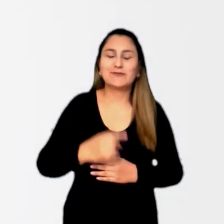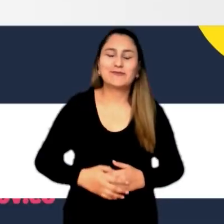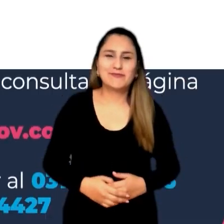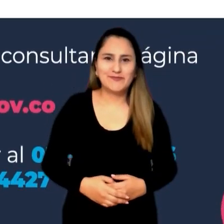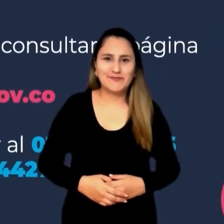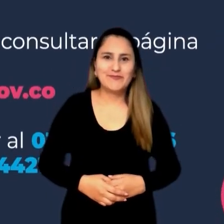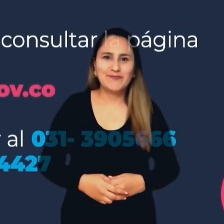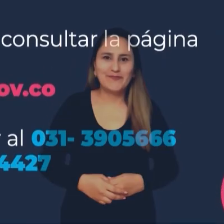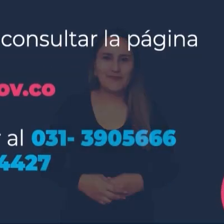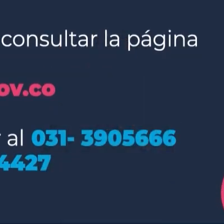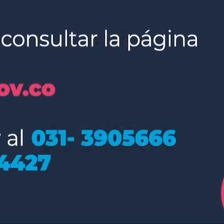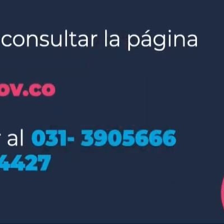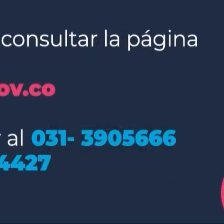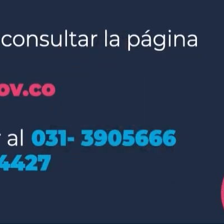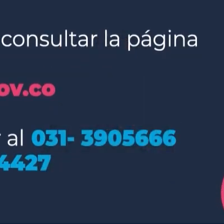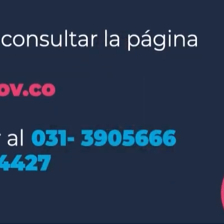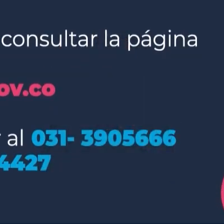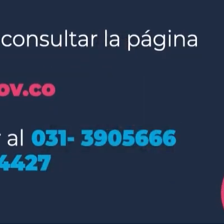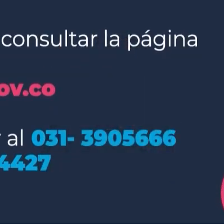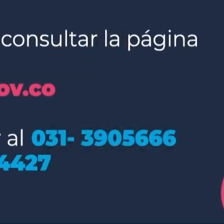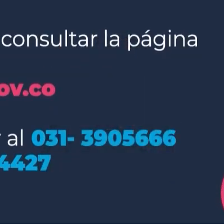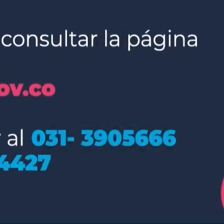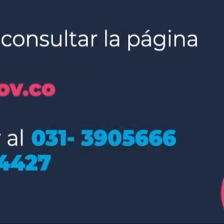La educación es de todos.